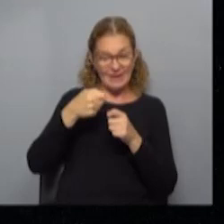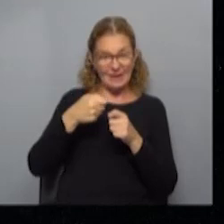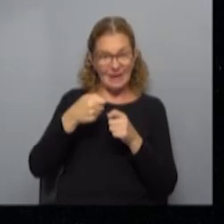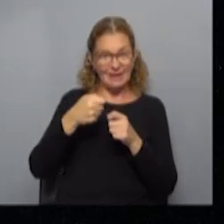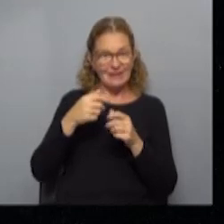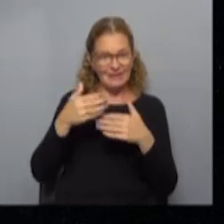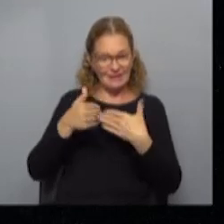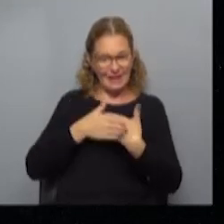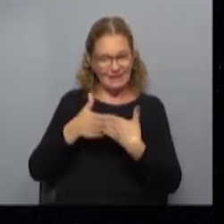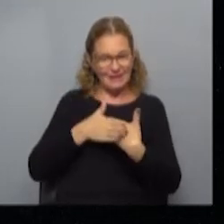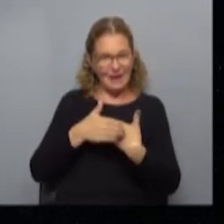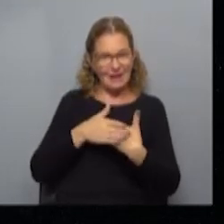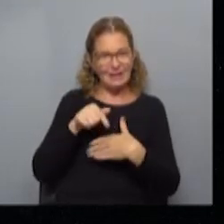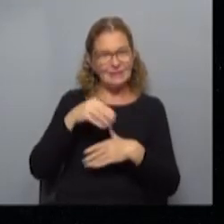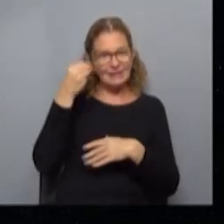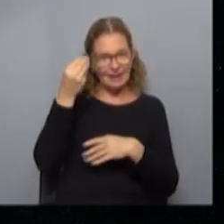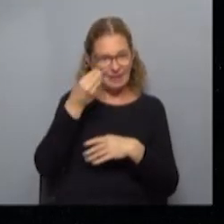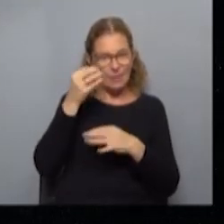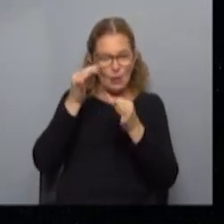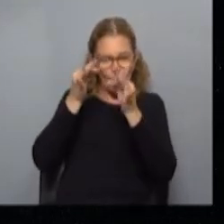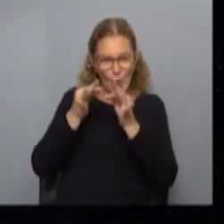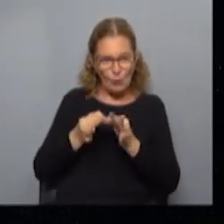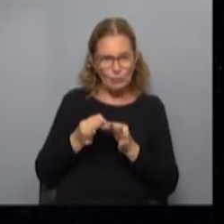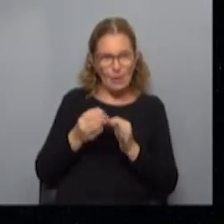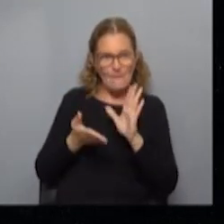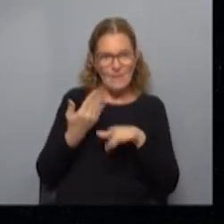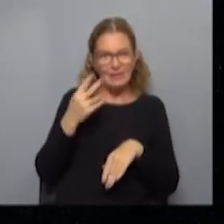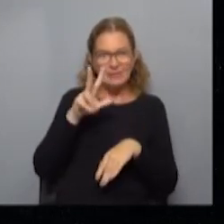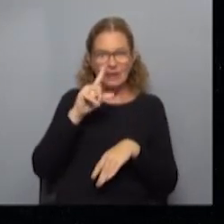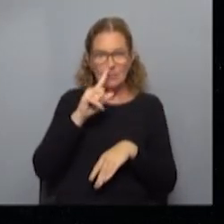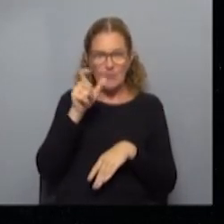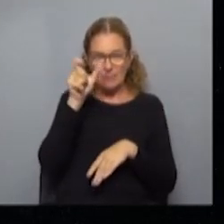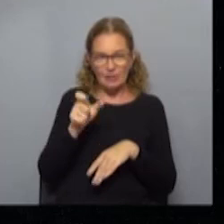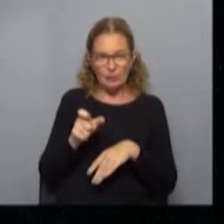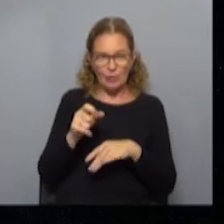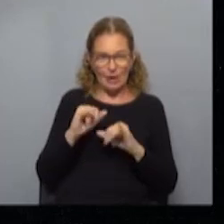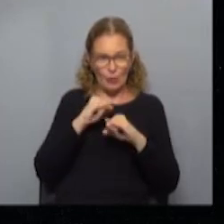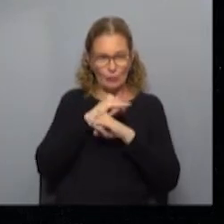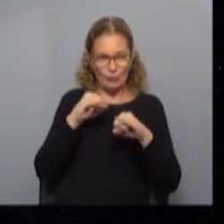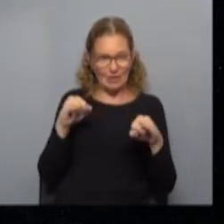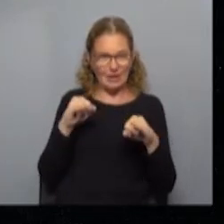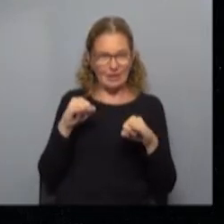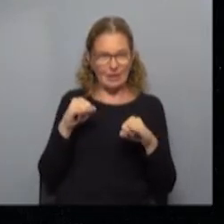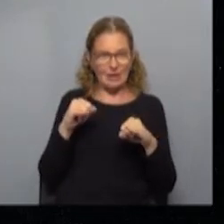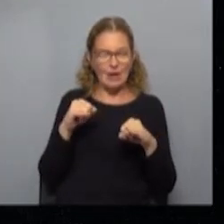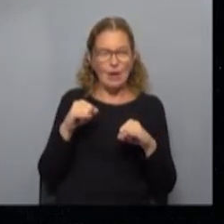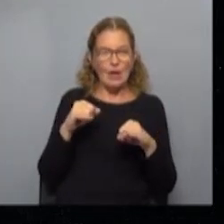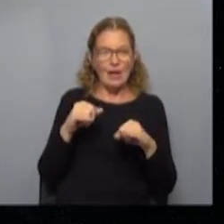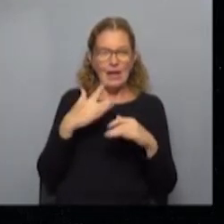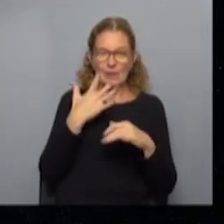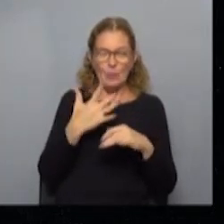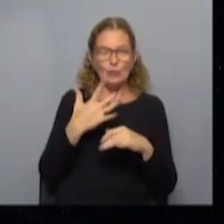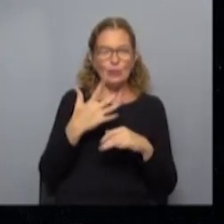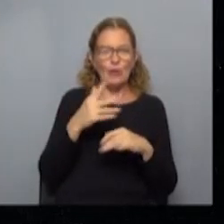Qué lindo. Y se estuvo realizando este sábado, justamente, más de 3.000 personas participaron ahí, con un cierre hermoso, con Florencia Núñez, un